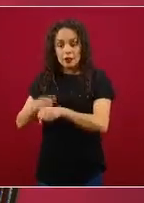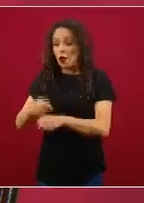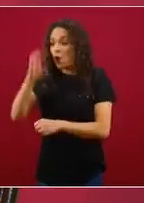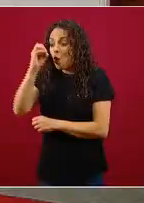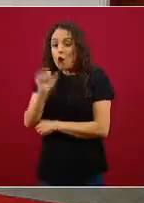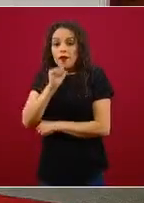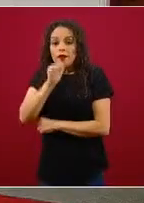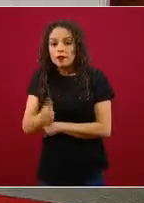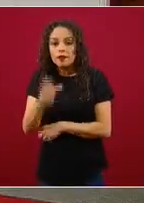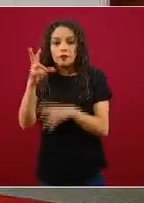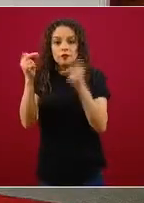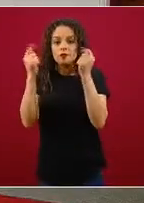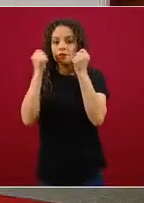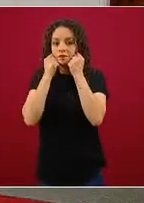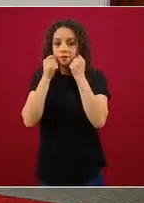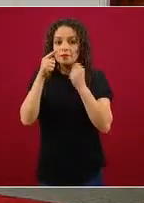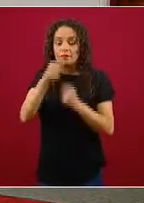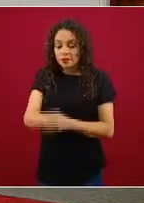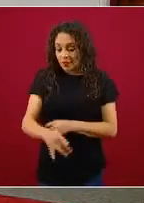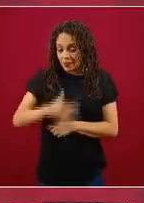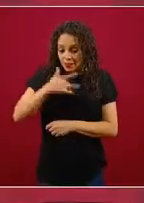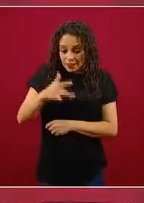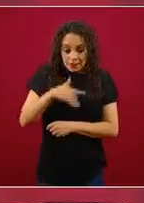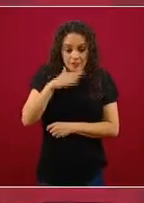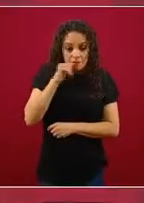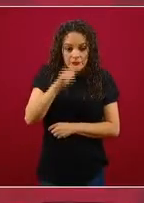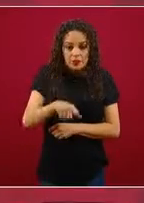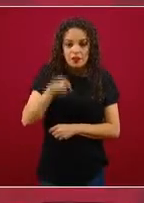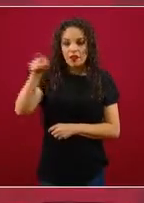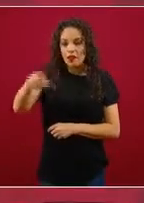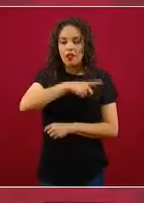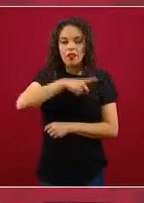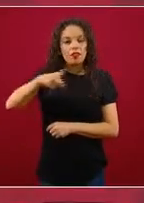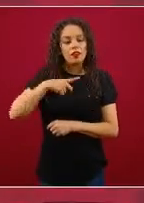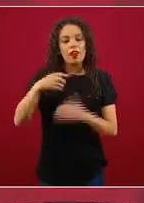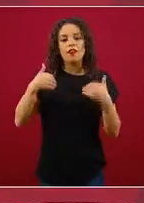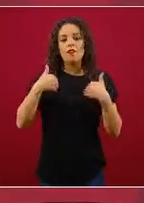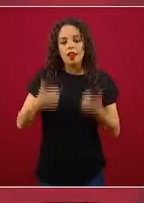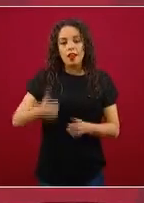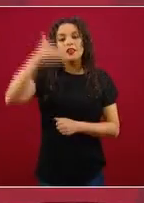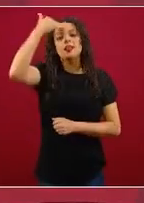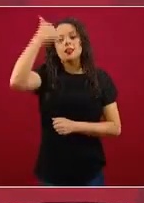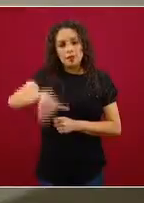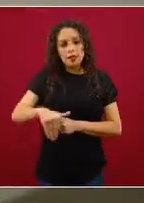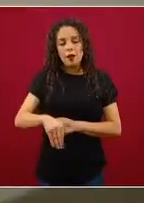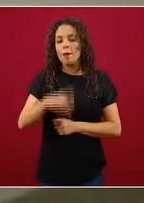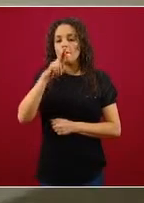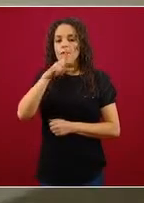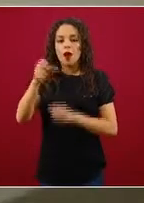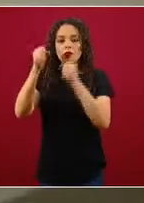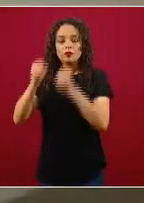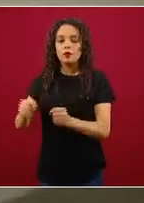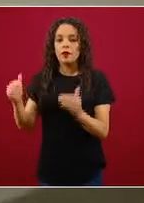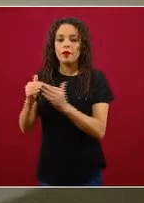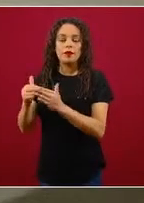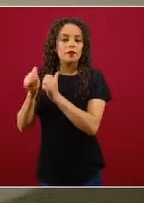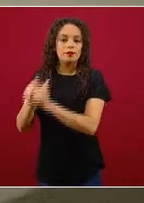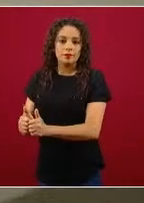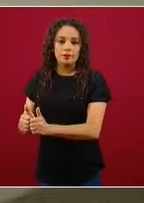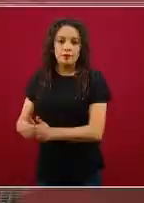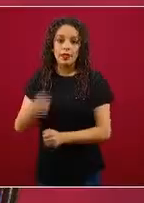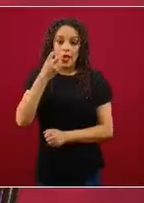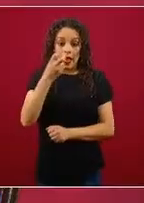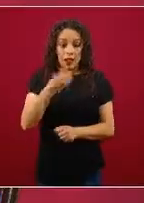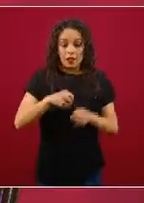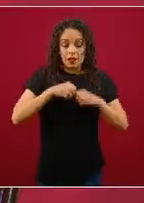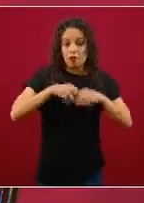contactos directos, en el momento en que uno tiene síntomas, deben saber y deben aislarse también. Y la campaña tiene este sentido.